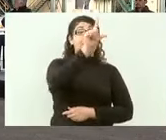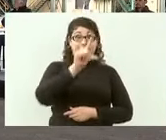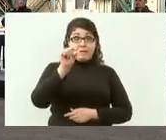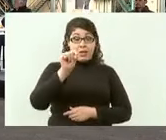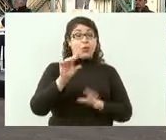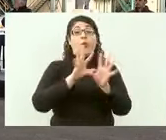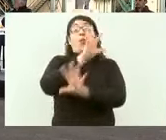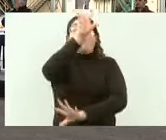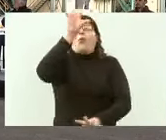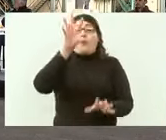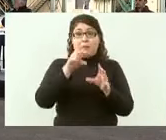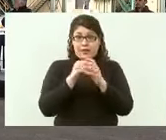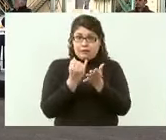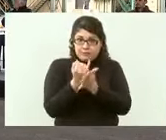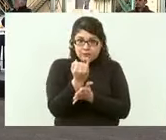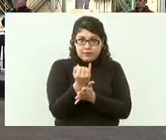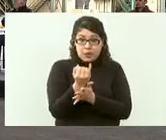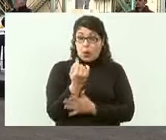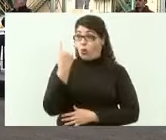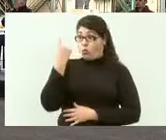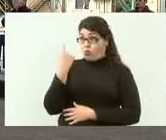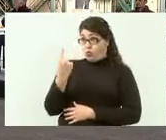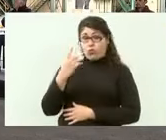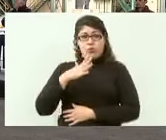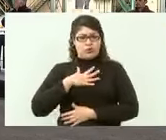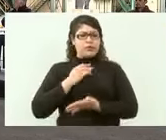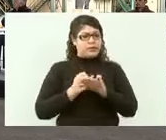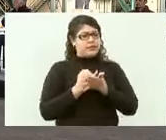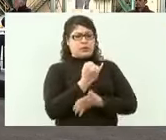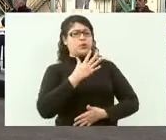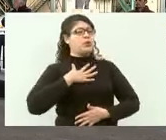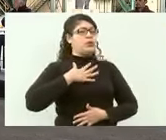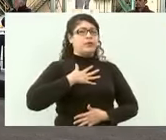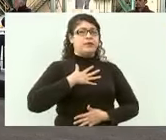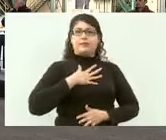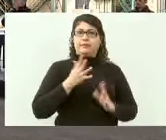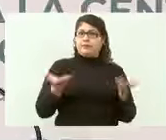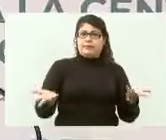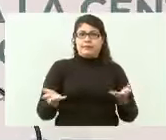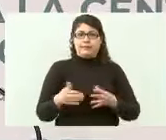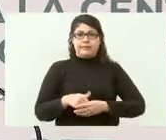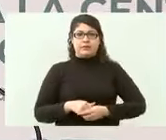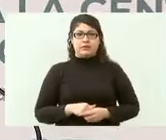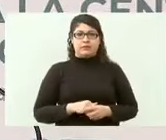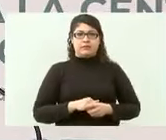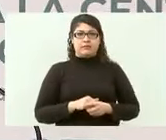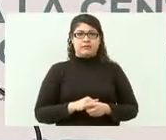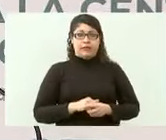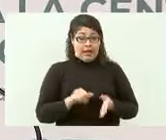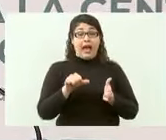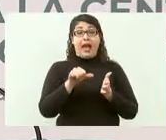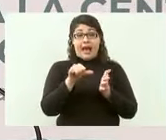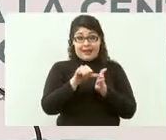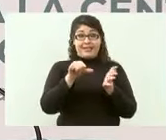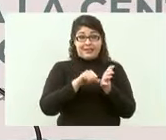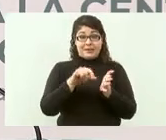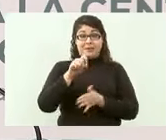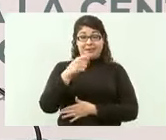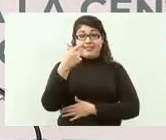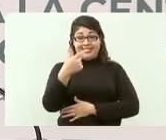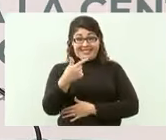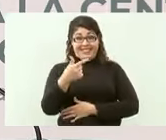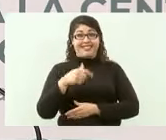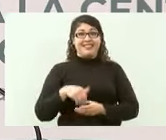Con ese artículo se llevó a cabo la expropiación petrolera en